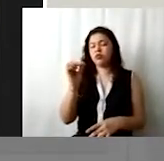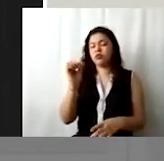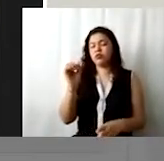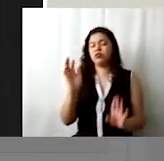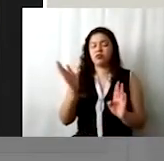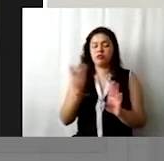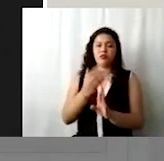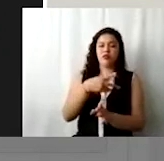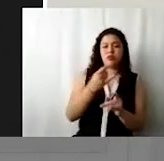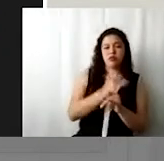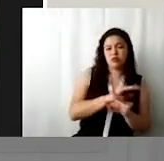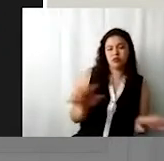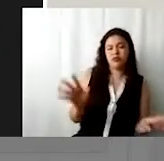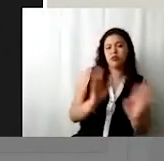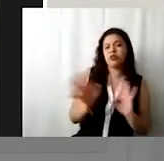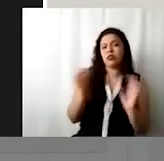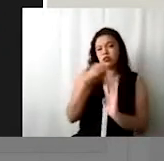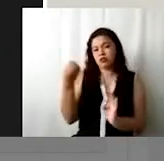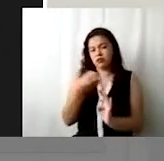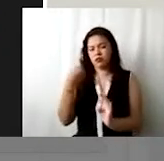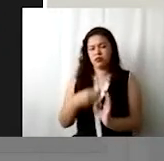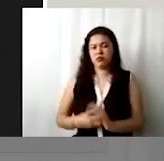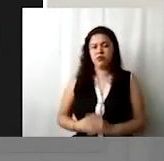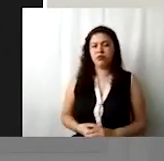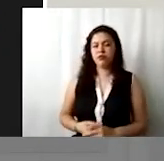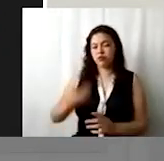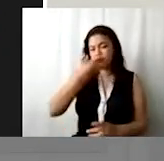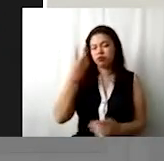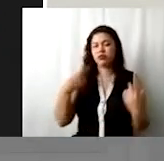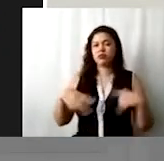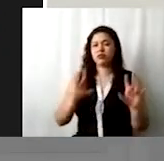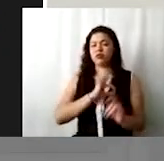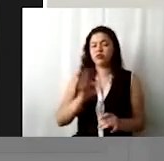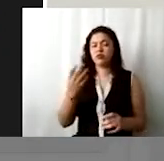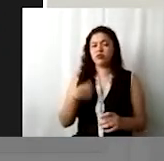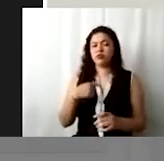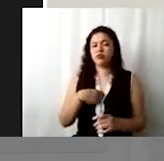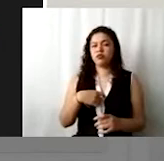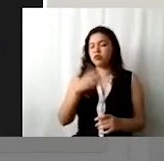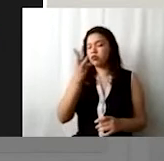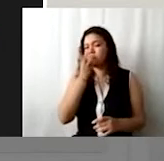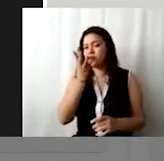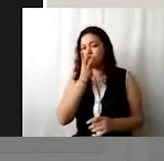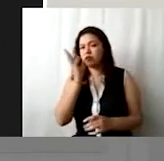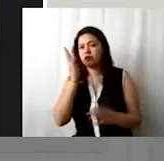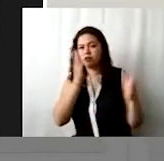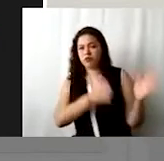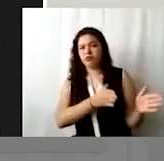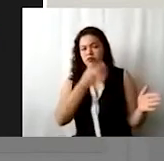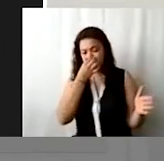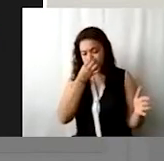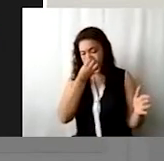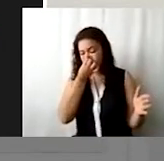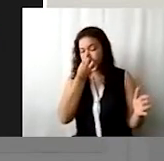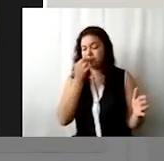información como ya clasificada. Como es, no sé si puedan ver mi pantalla, pero estoy en mi archivo de Word, en donde ya tengo